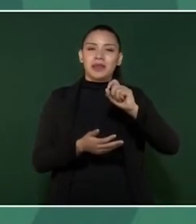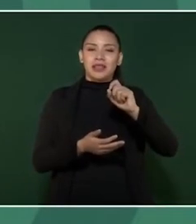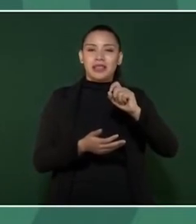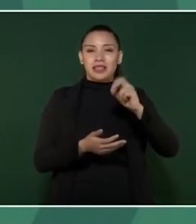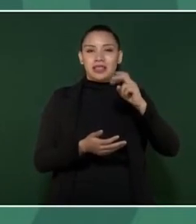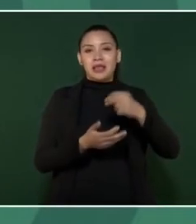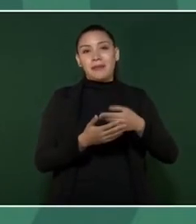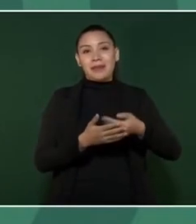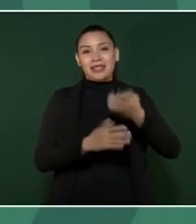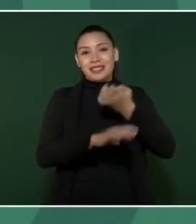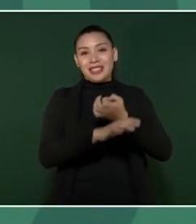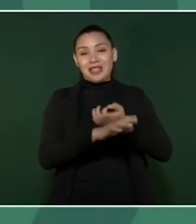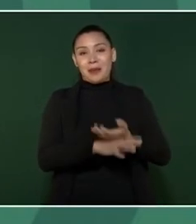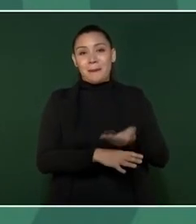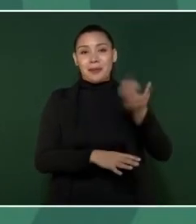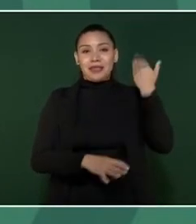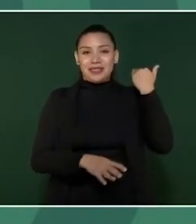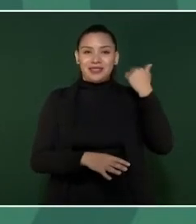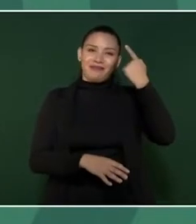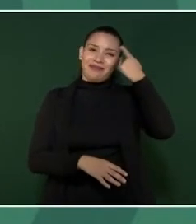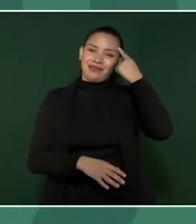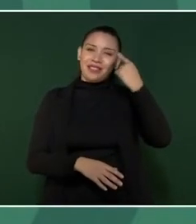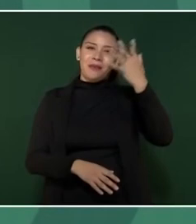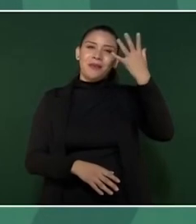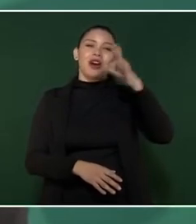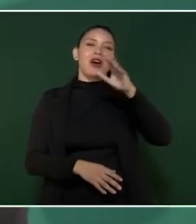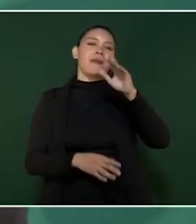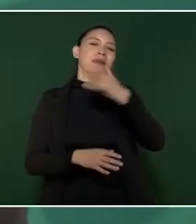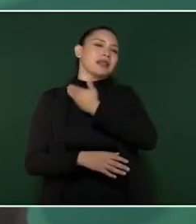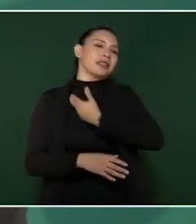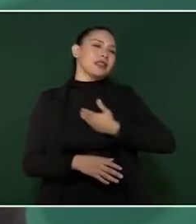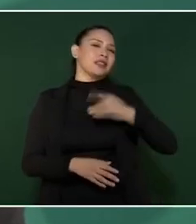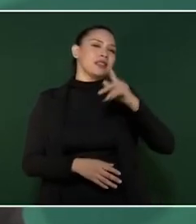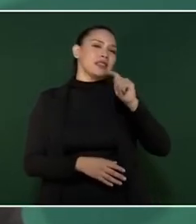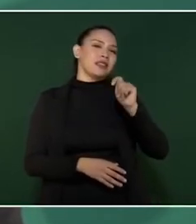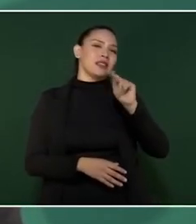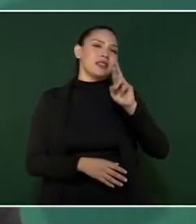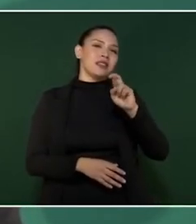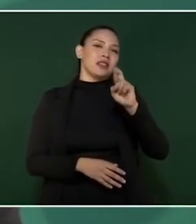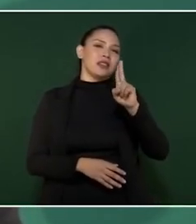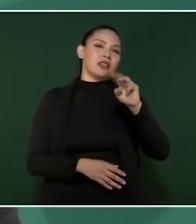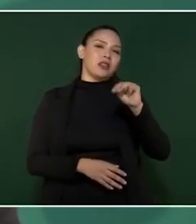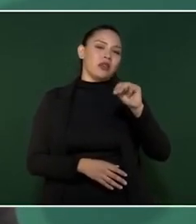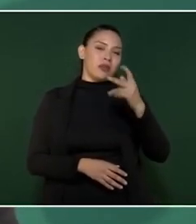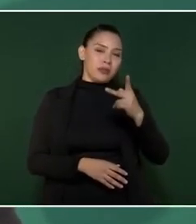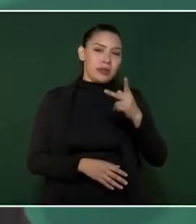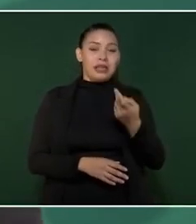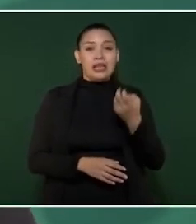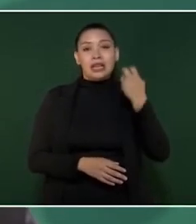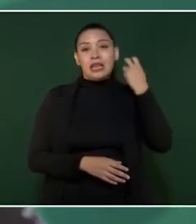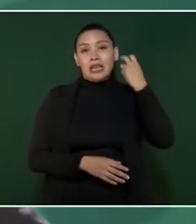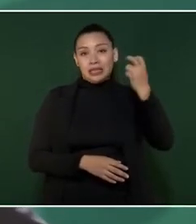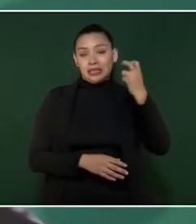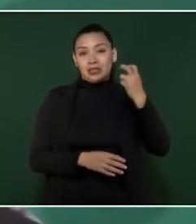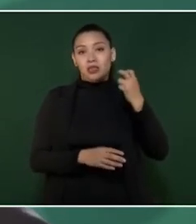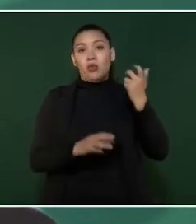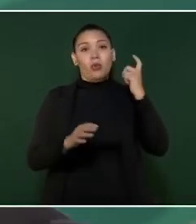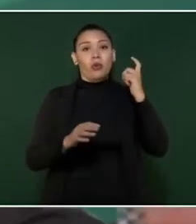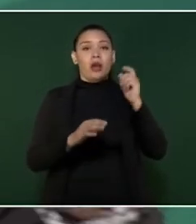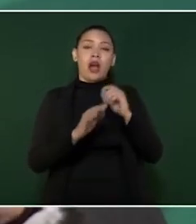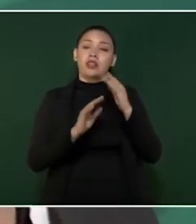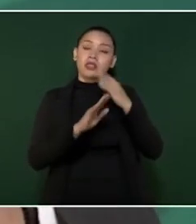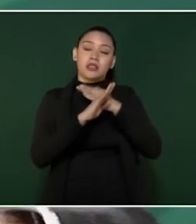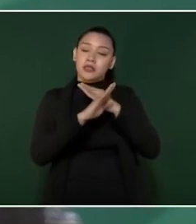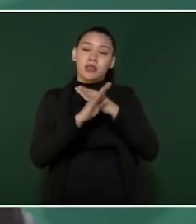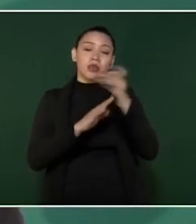de Estados Unidos, el gobierno del presidente Trump. Según este título, por razones sanitarias, cualquier persona que ingrese a